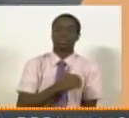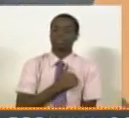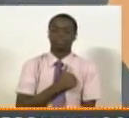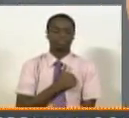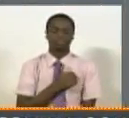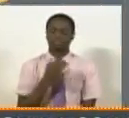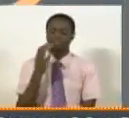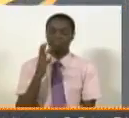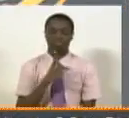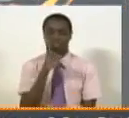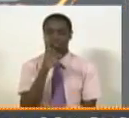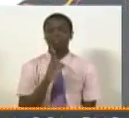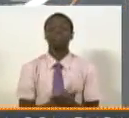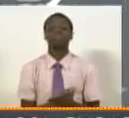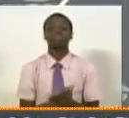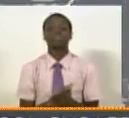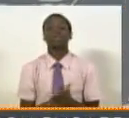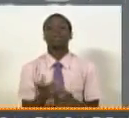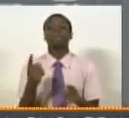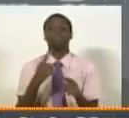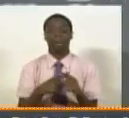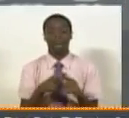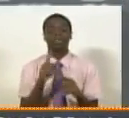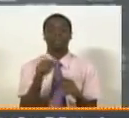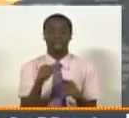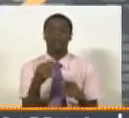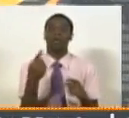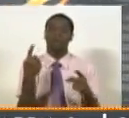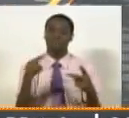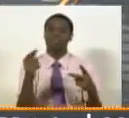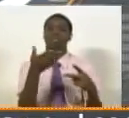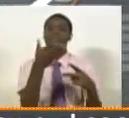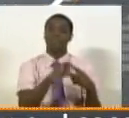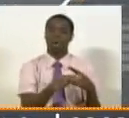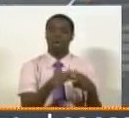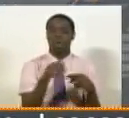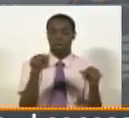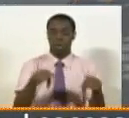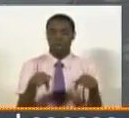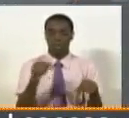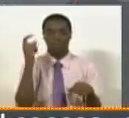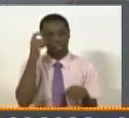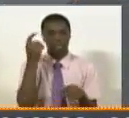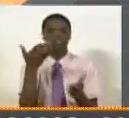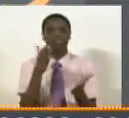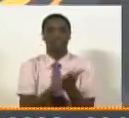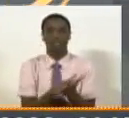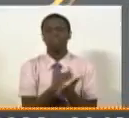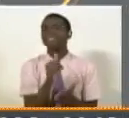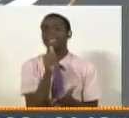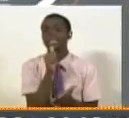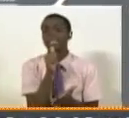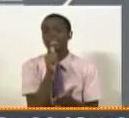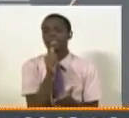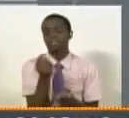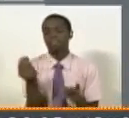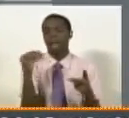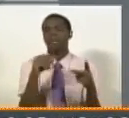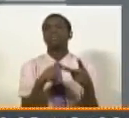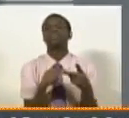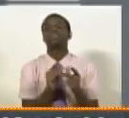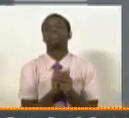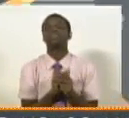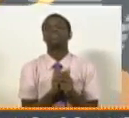queremos informar del fallecimiento del día de hoy en el municipio